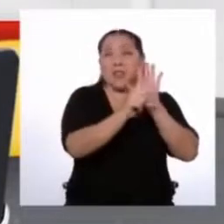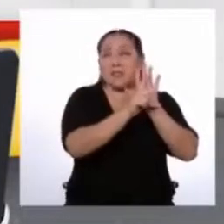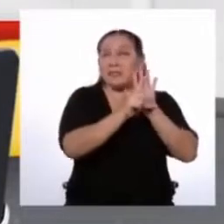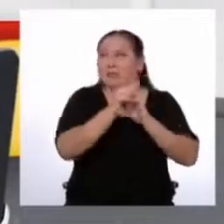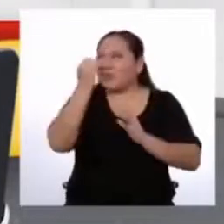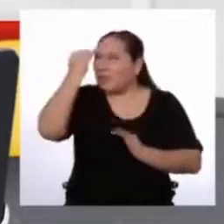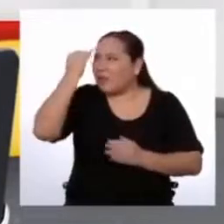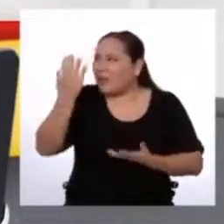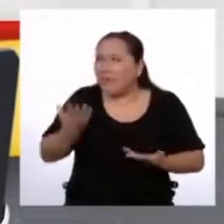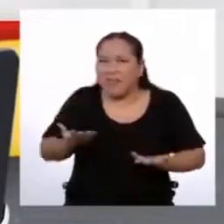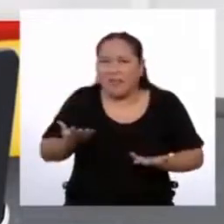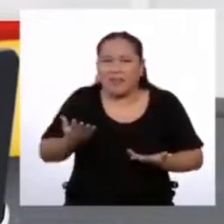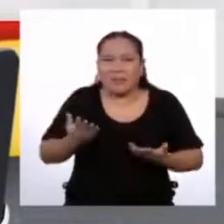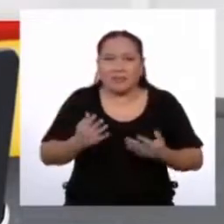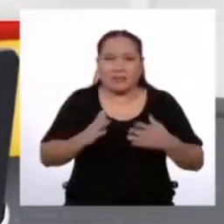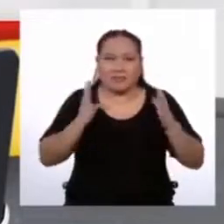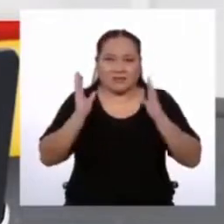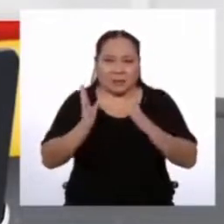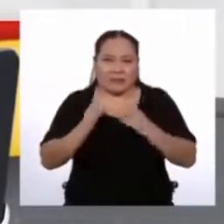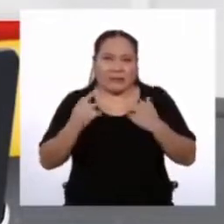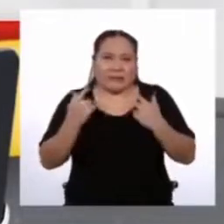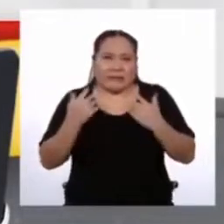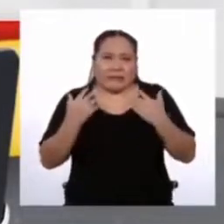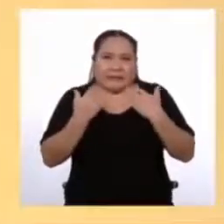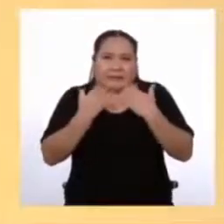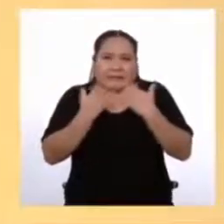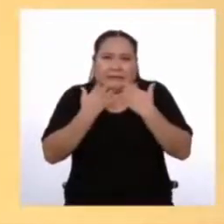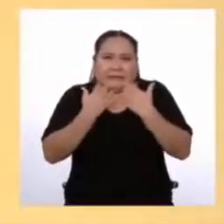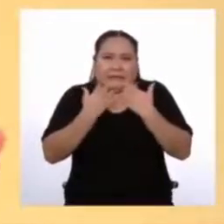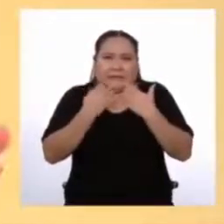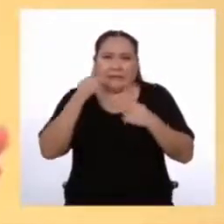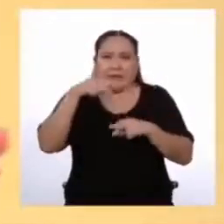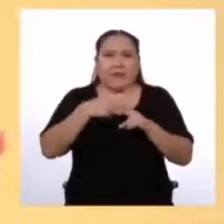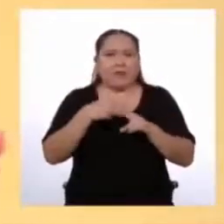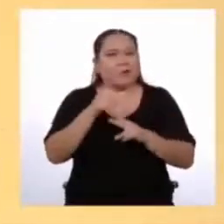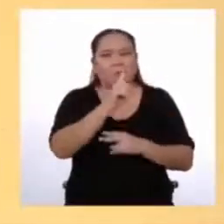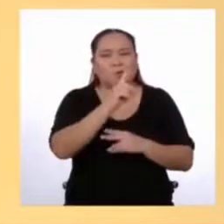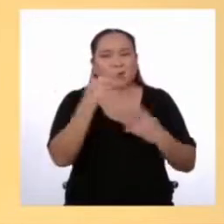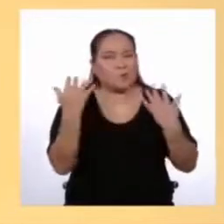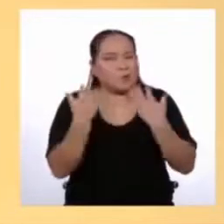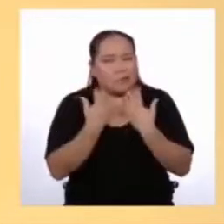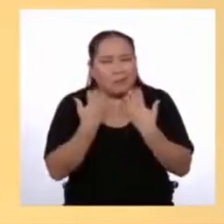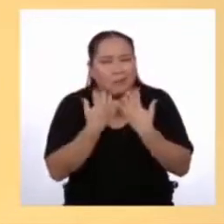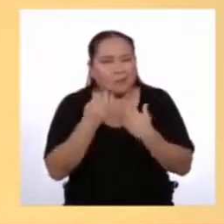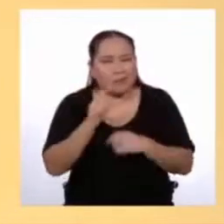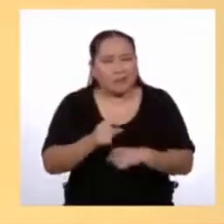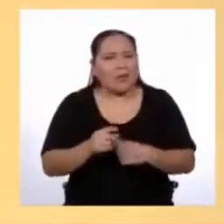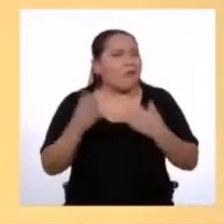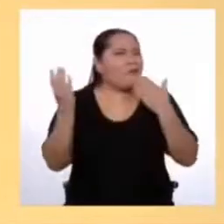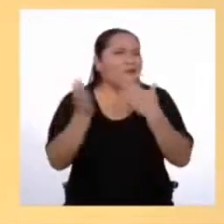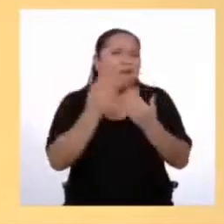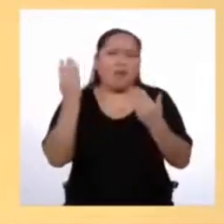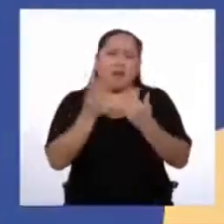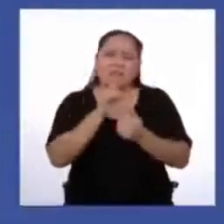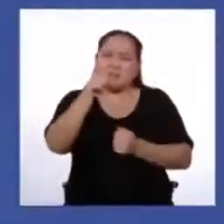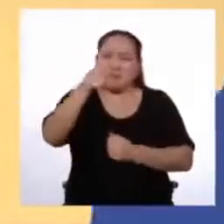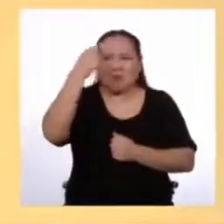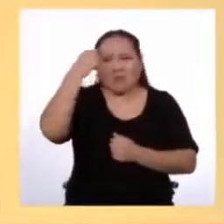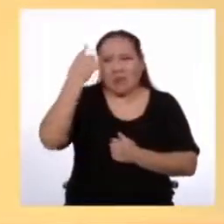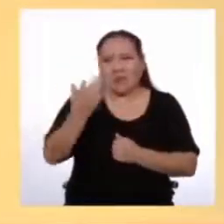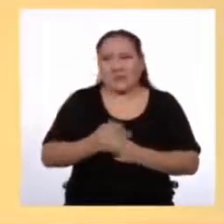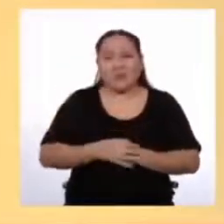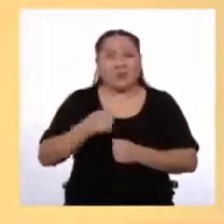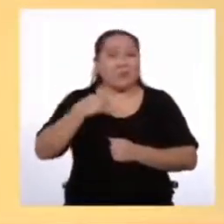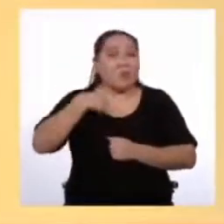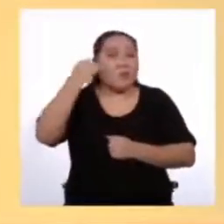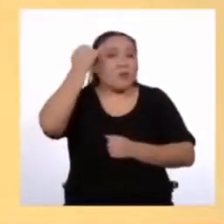Se imagina de solo decirlo como que asusta el nombre No es porque asustarse, van a ver que es más simple de lo que creen Me